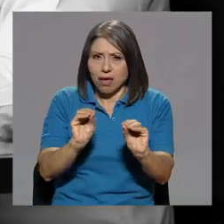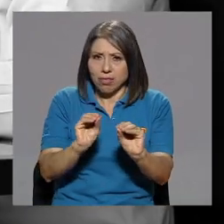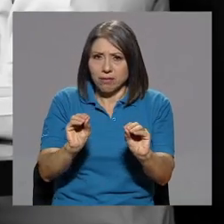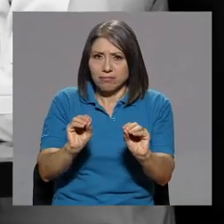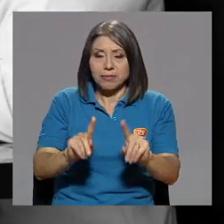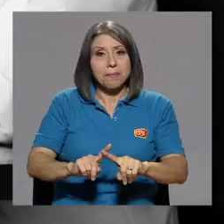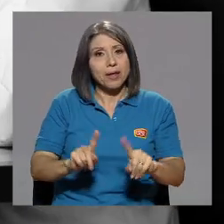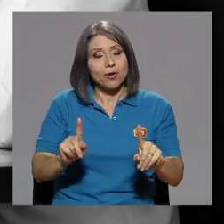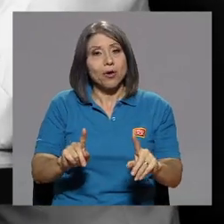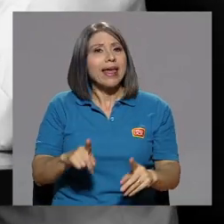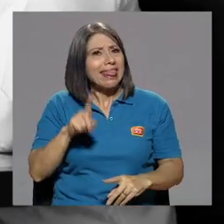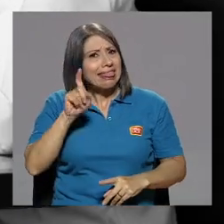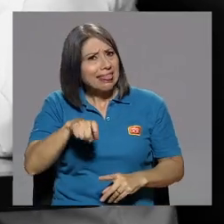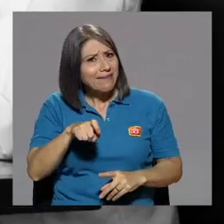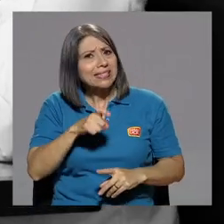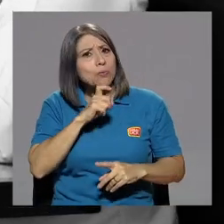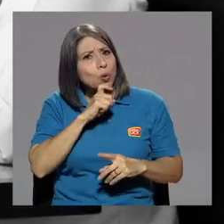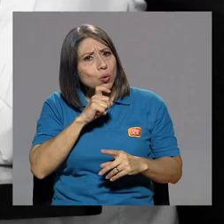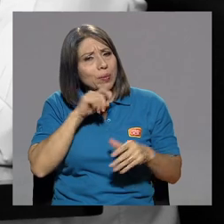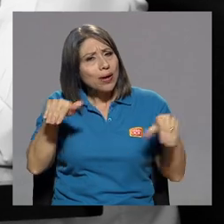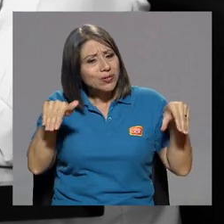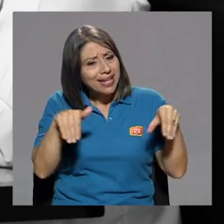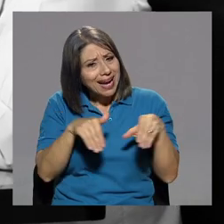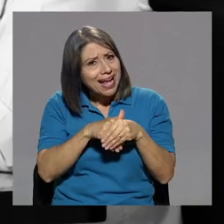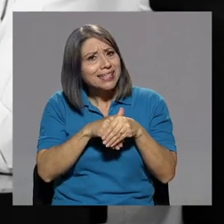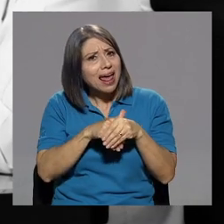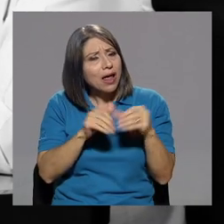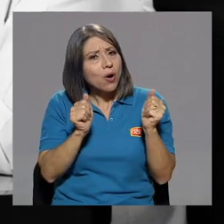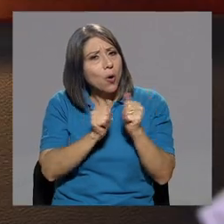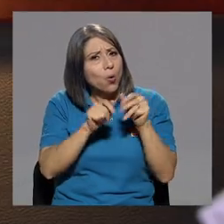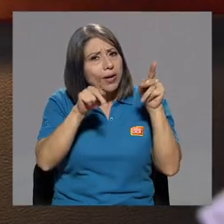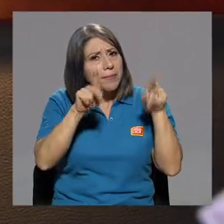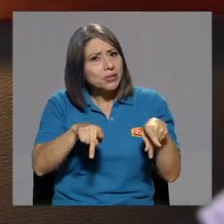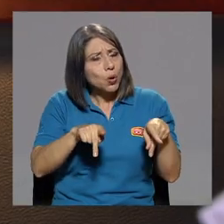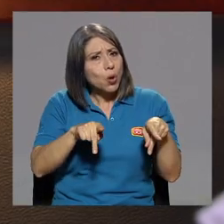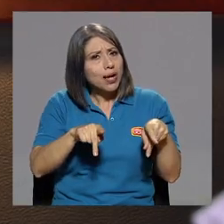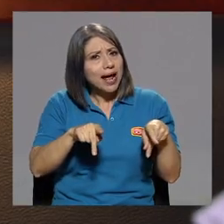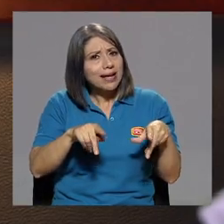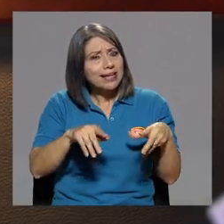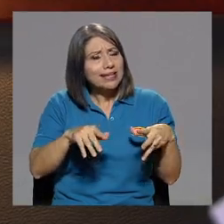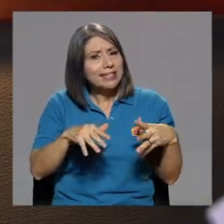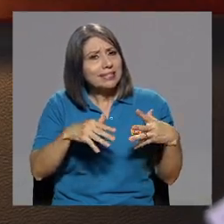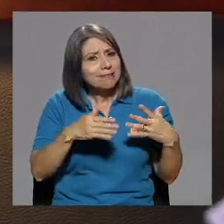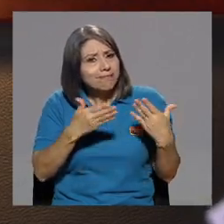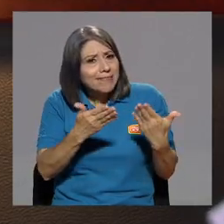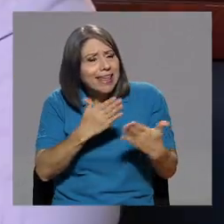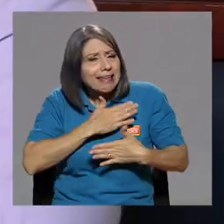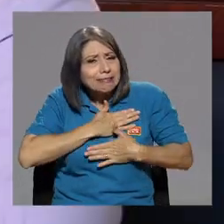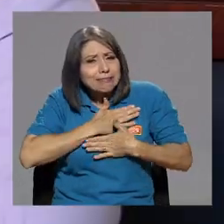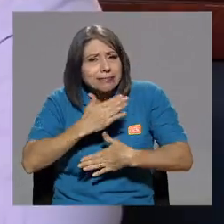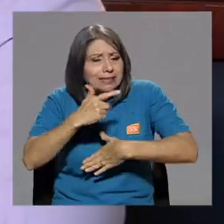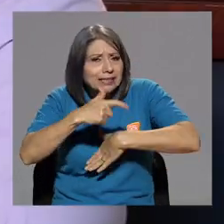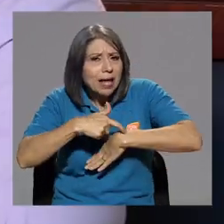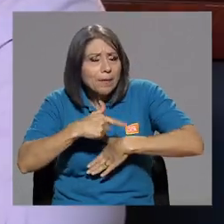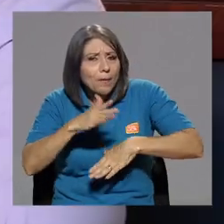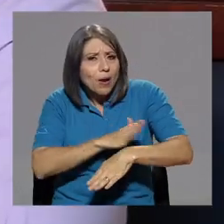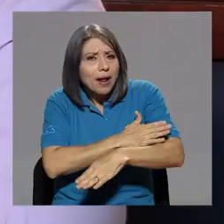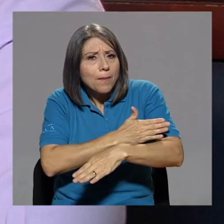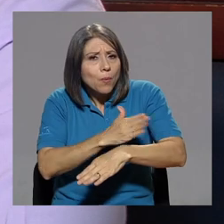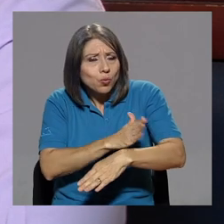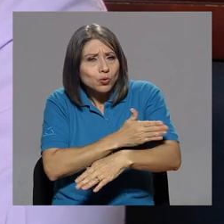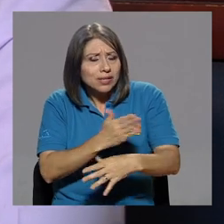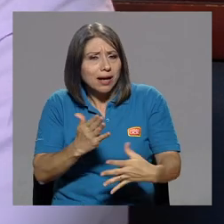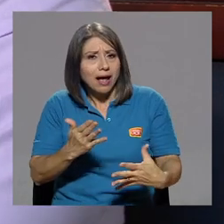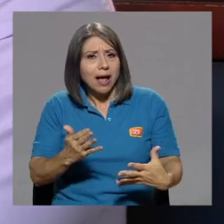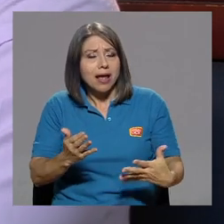Pero por lo menos... Debe ser muy complejo estar casado con una persona que de repente dedica tanto tiempo a la música y que,